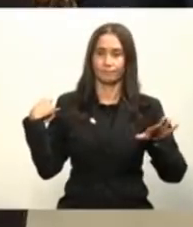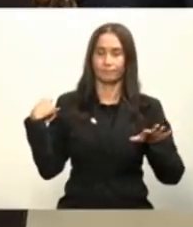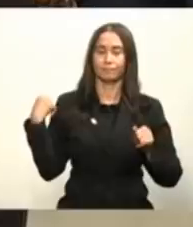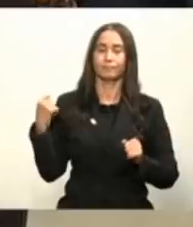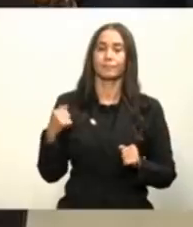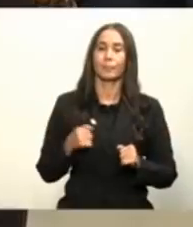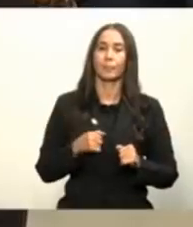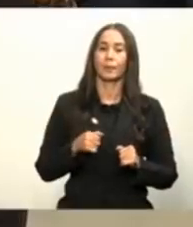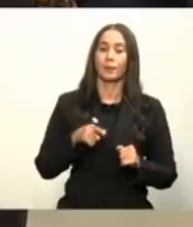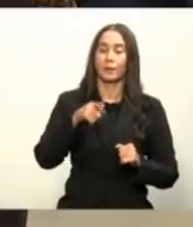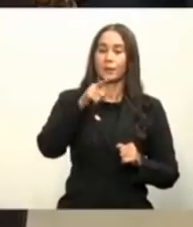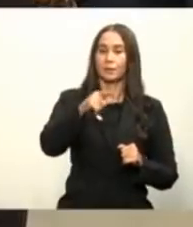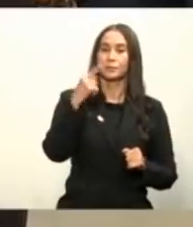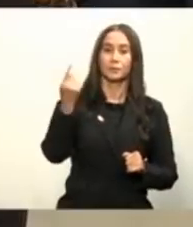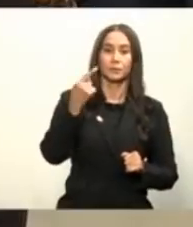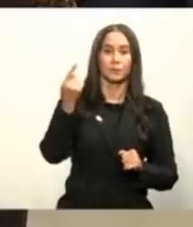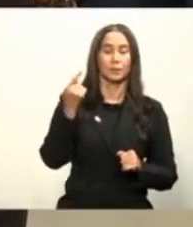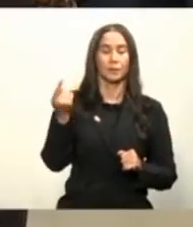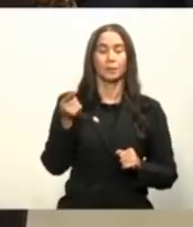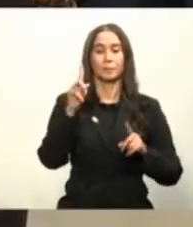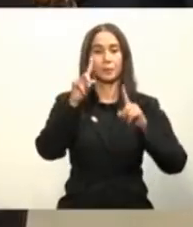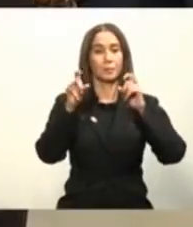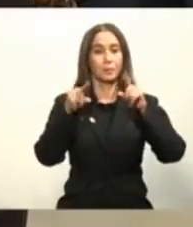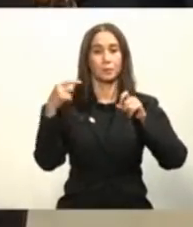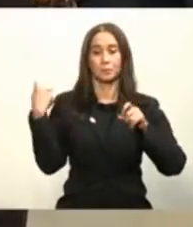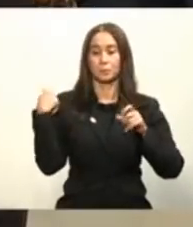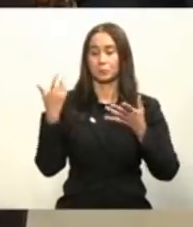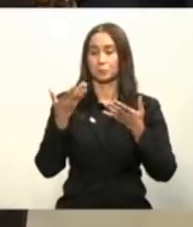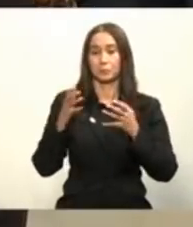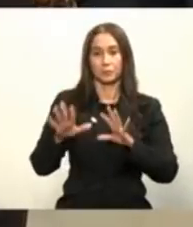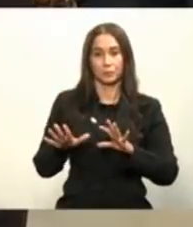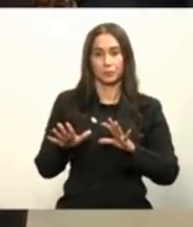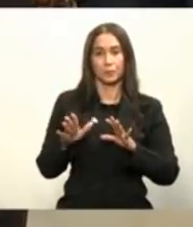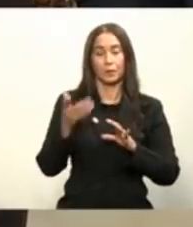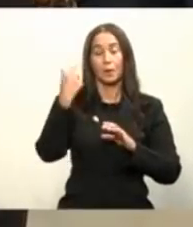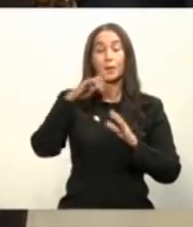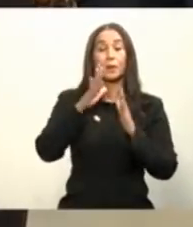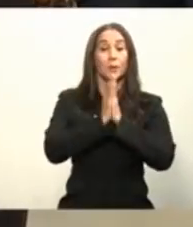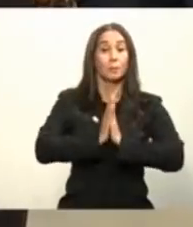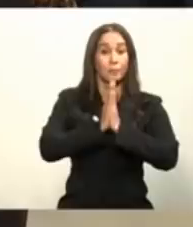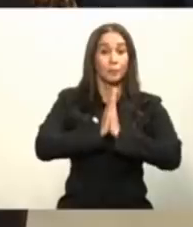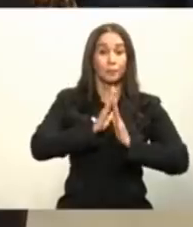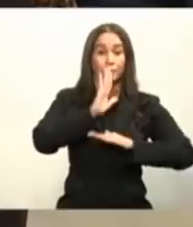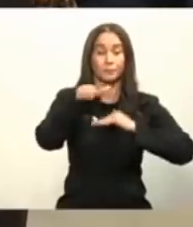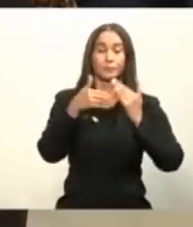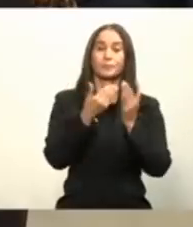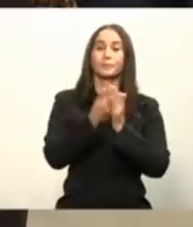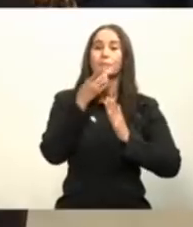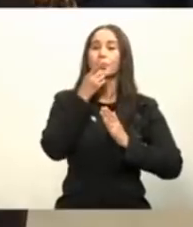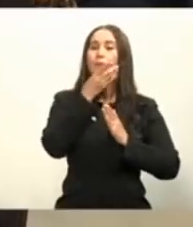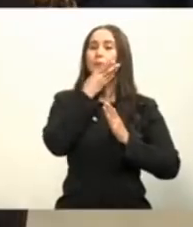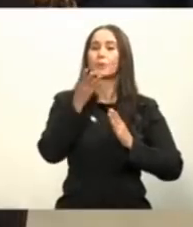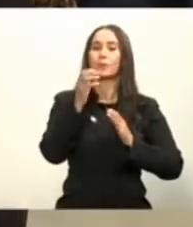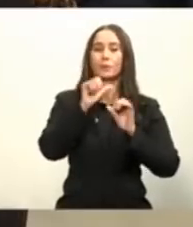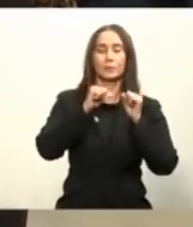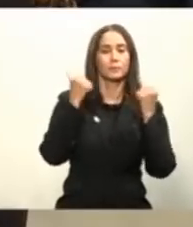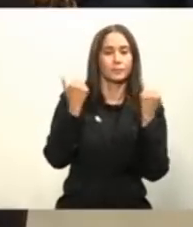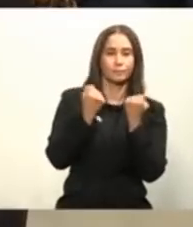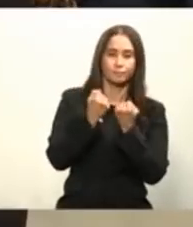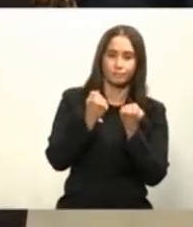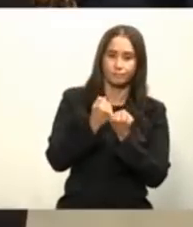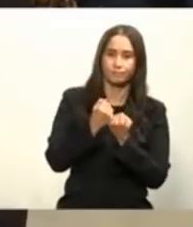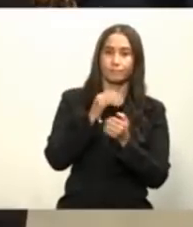eso ha sido constante en los estudios de opinión por eso nosotros le hemos pedido a todas las asociaciones